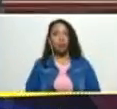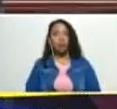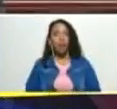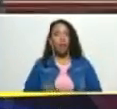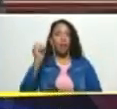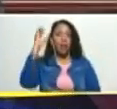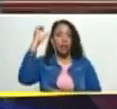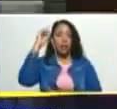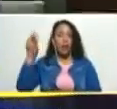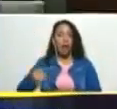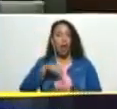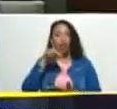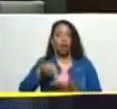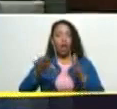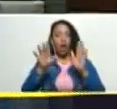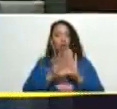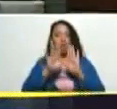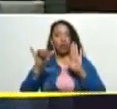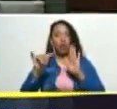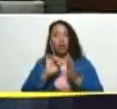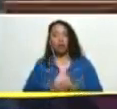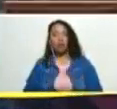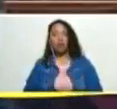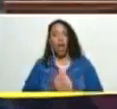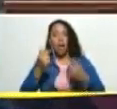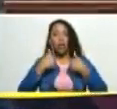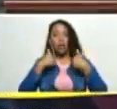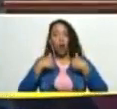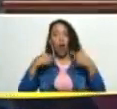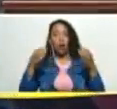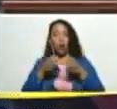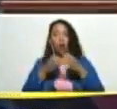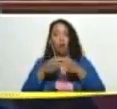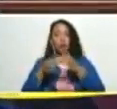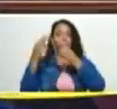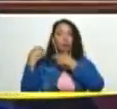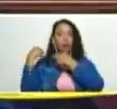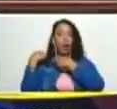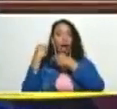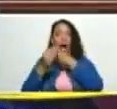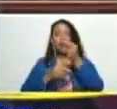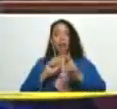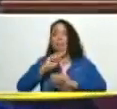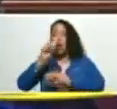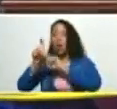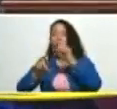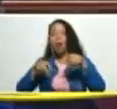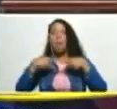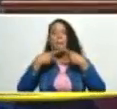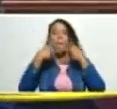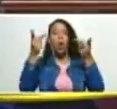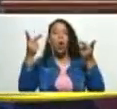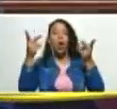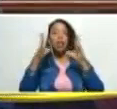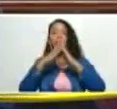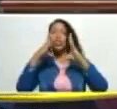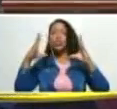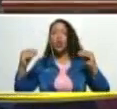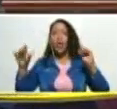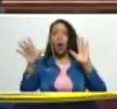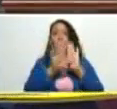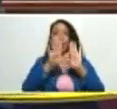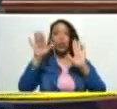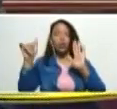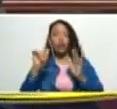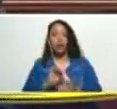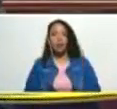asamblea nacional constituyente y era la comisión encargada de hacer la consulta pública de toda la constituyente